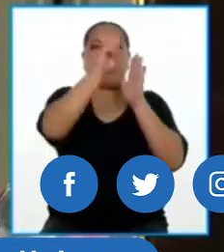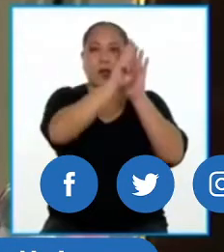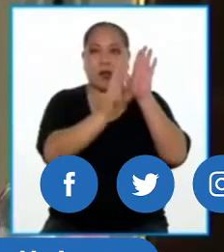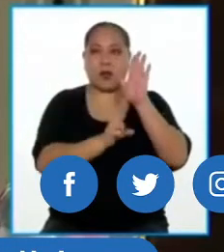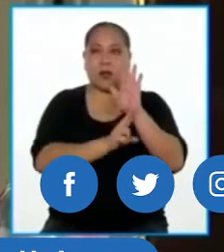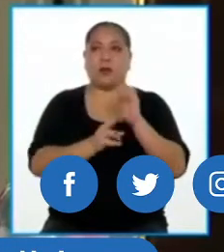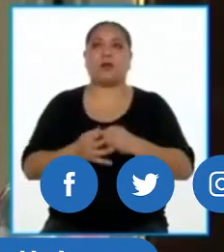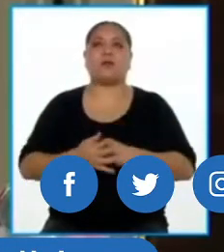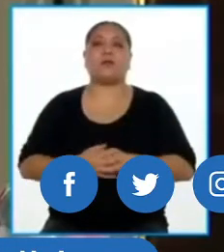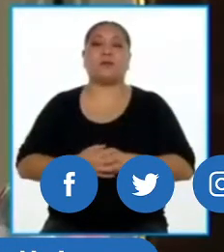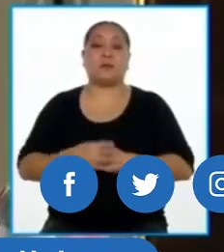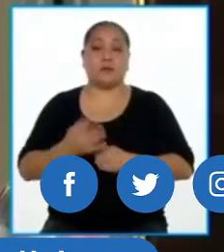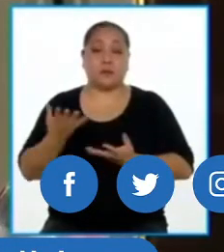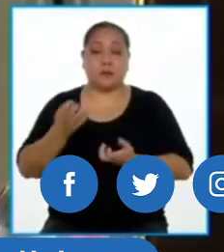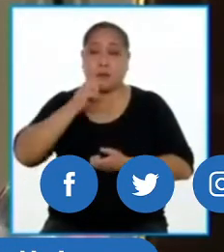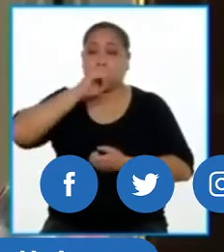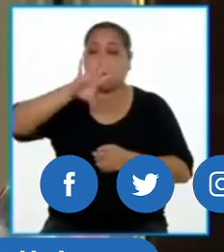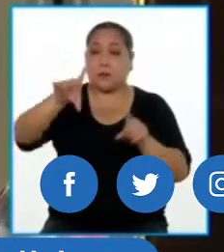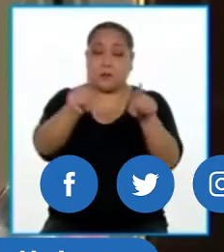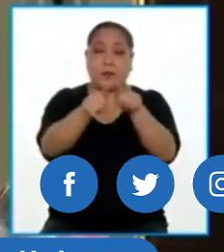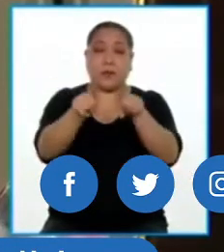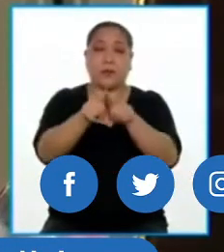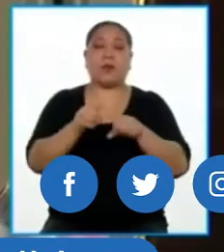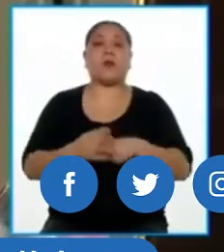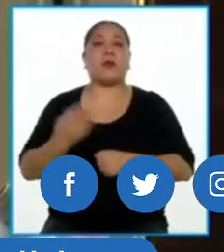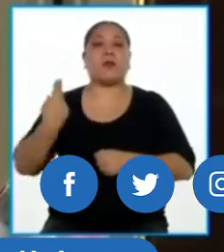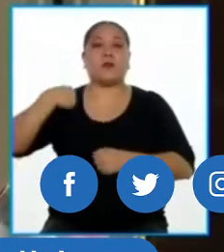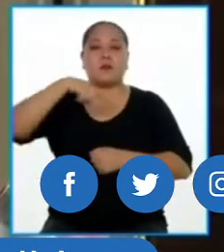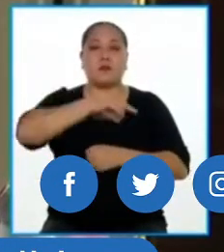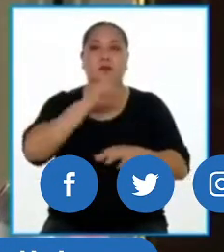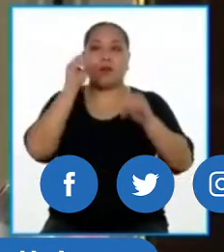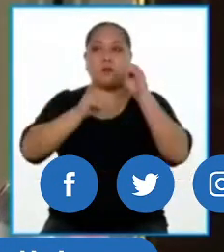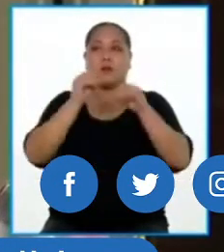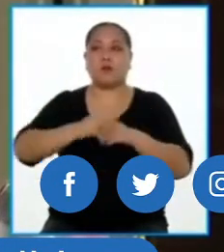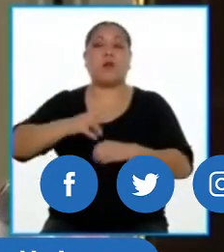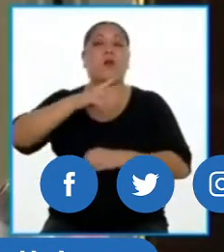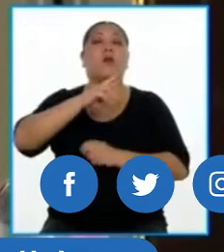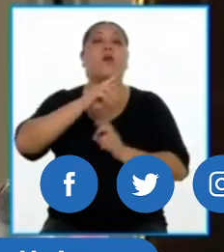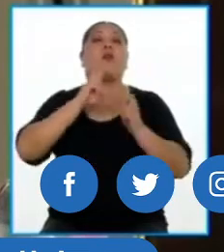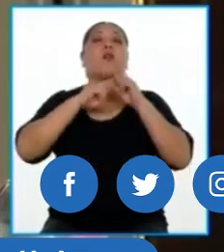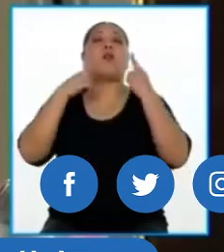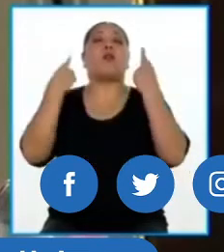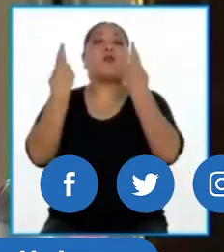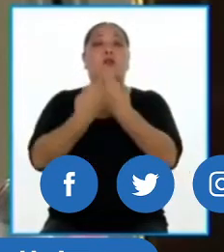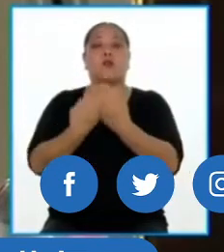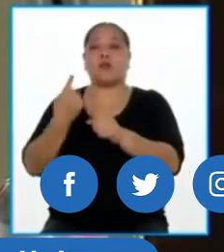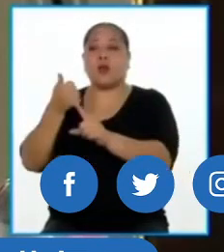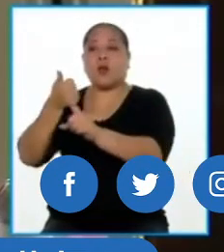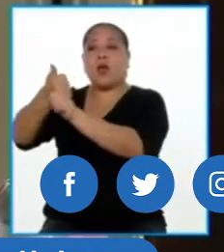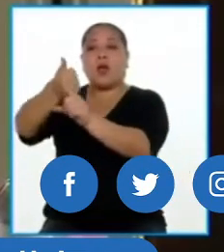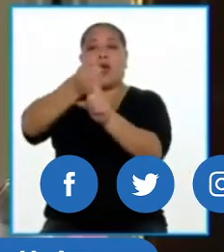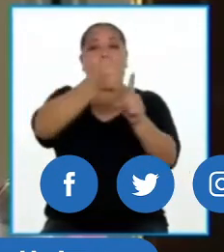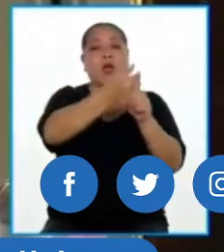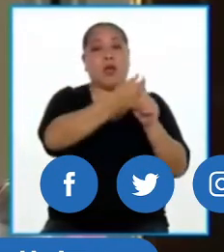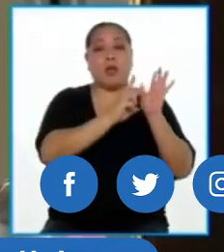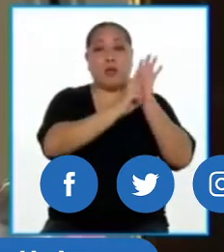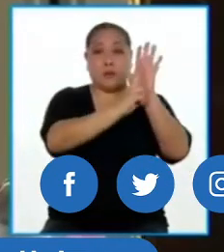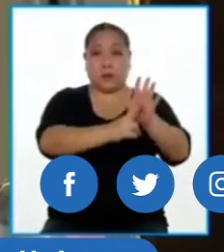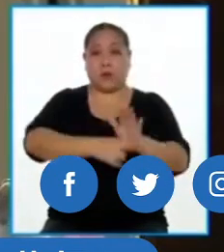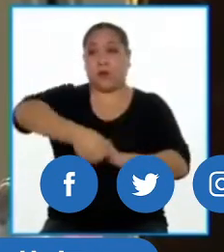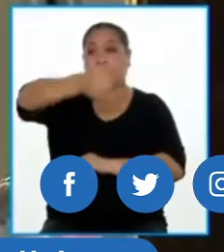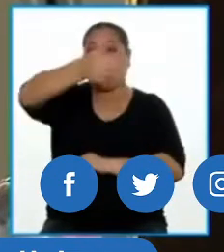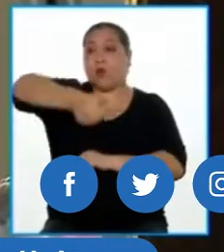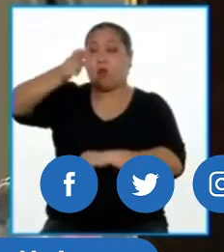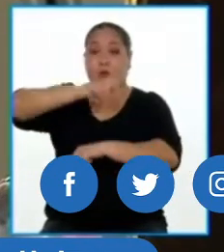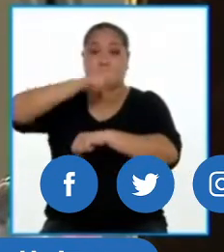mencionado. Quiero señalar también que hemos sostenido reuniones con los representantes de los gobernadores regionales